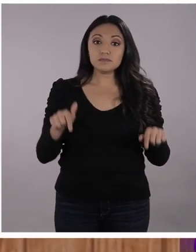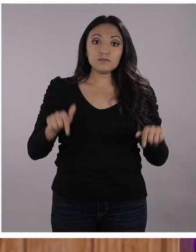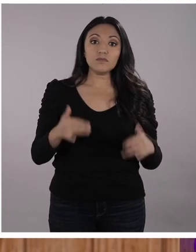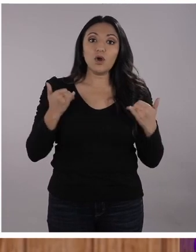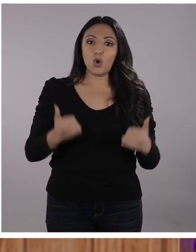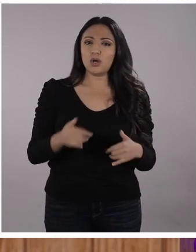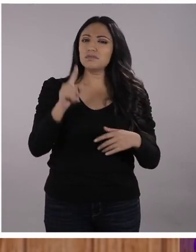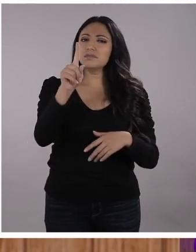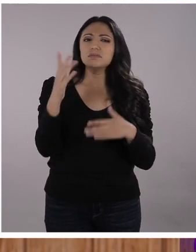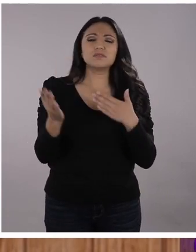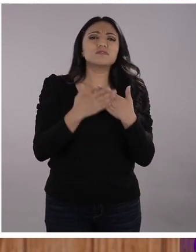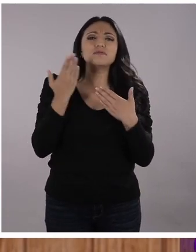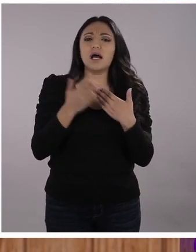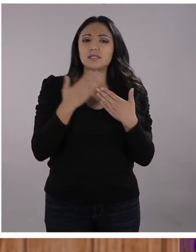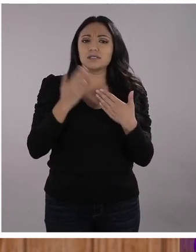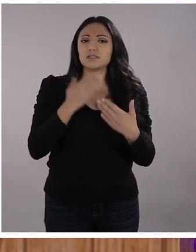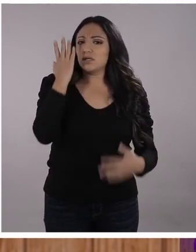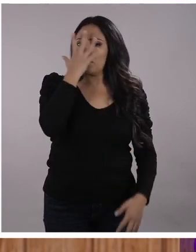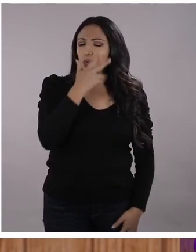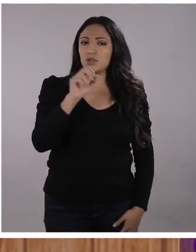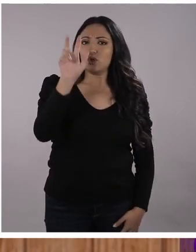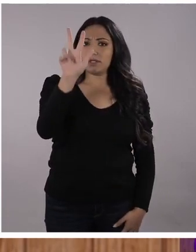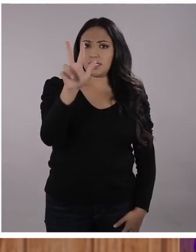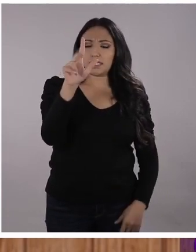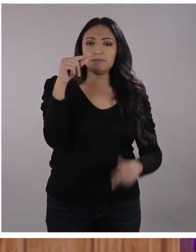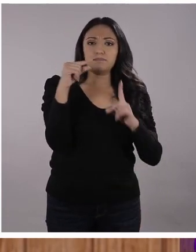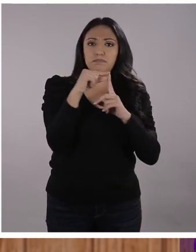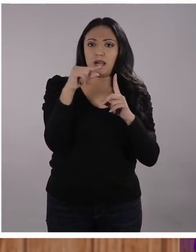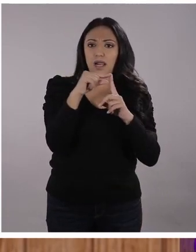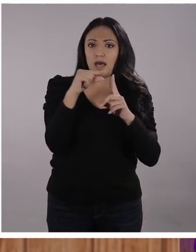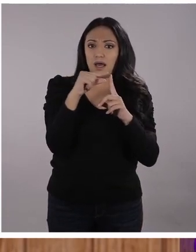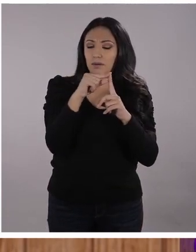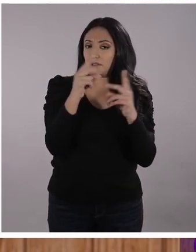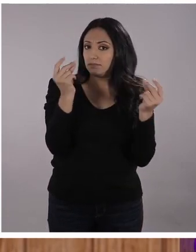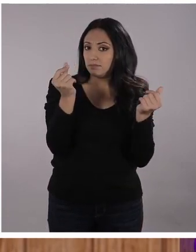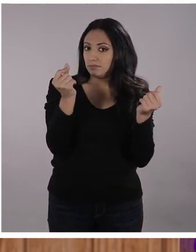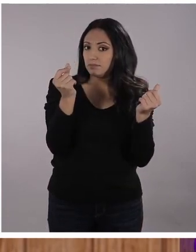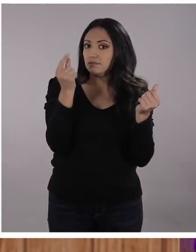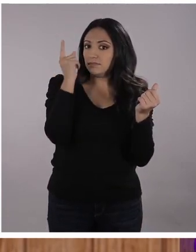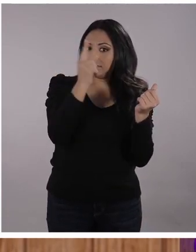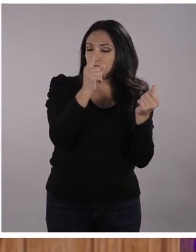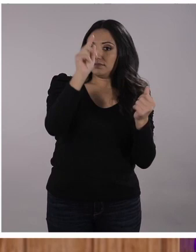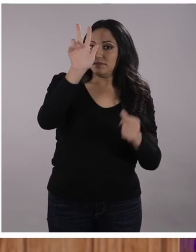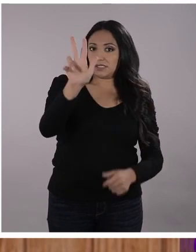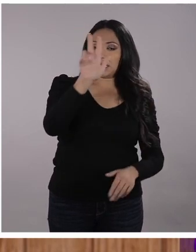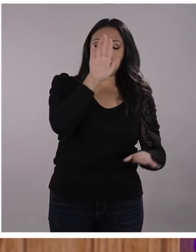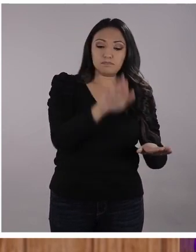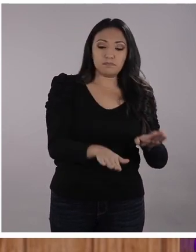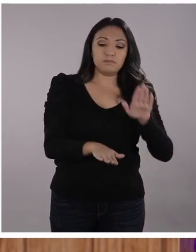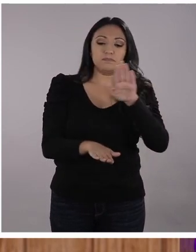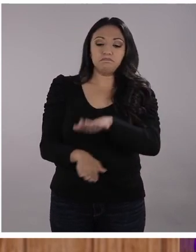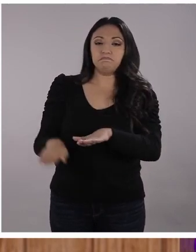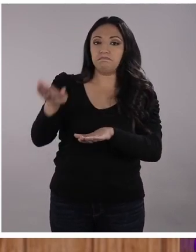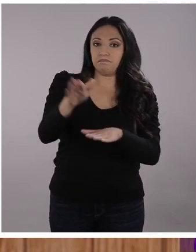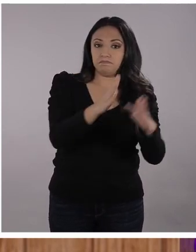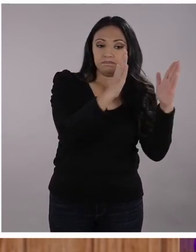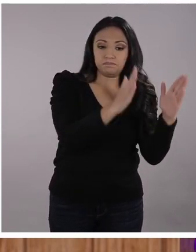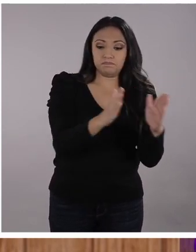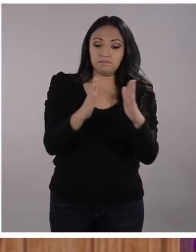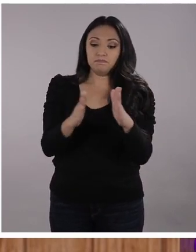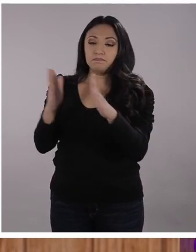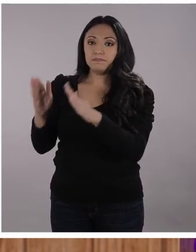a utilizar una rutina que es súper simpática, tiene tres palabras claves. Por tanto, la rutina se desarrolla en tres partes.